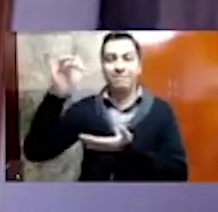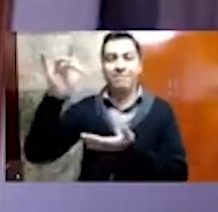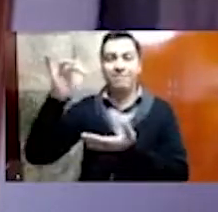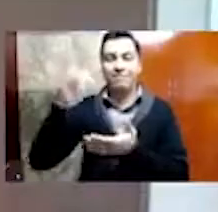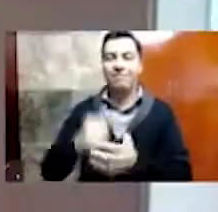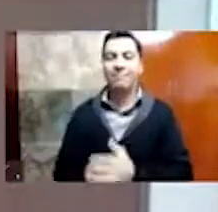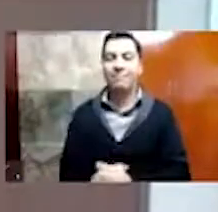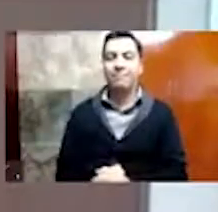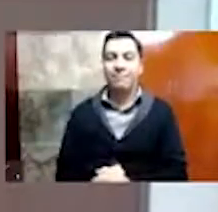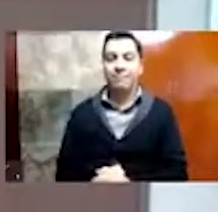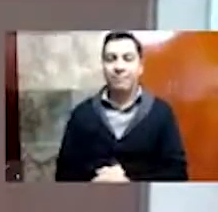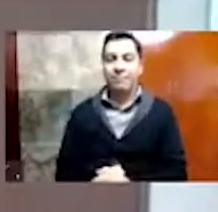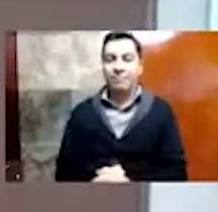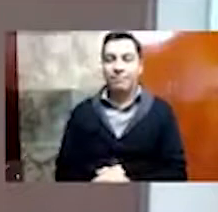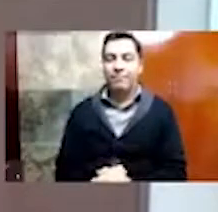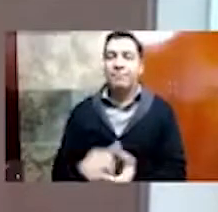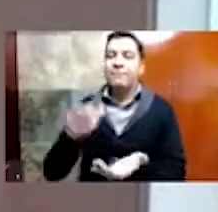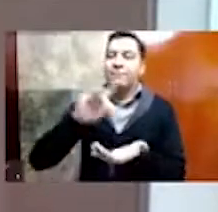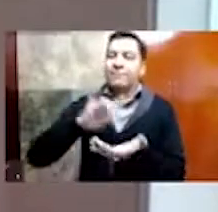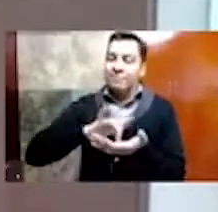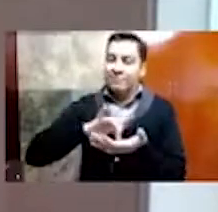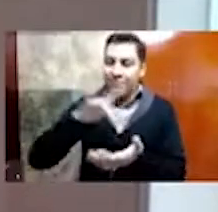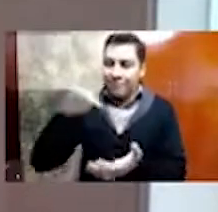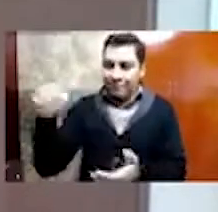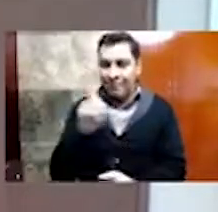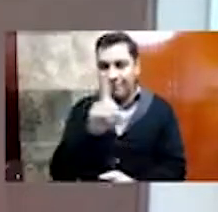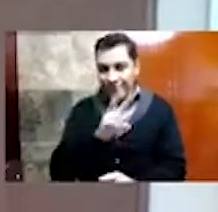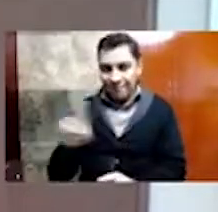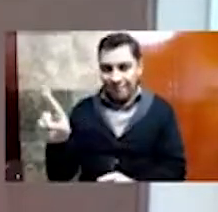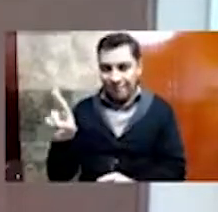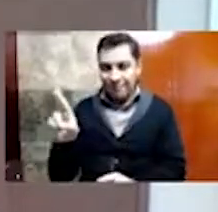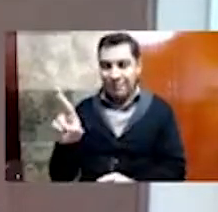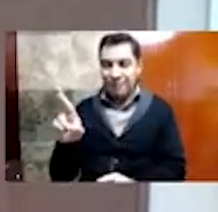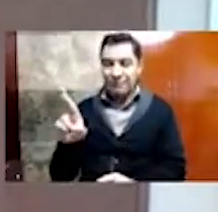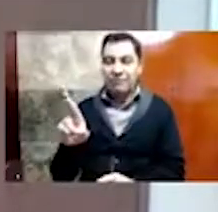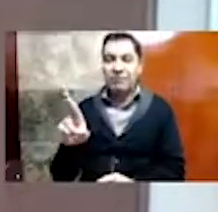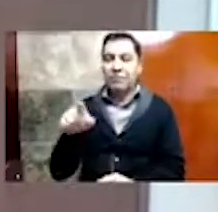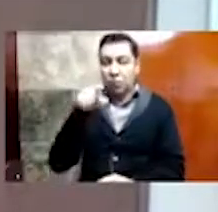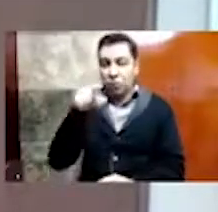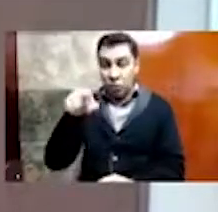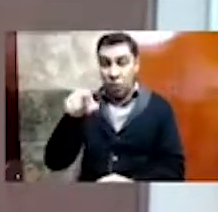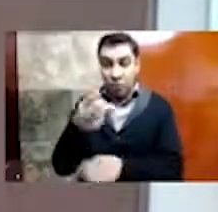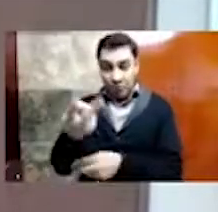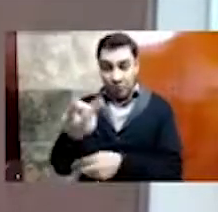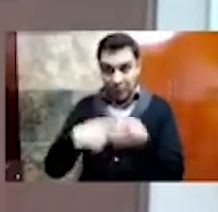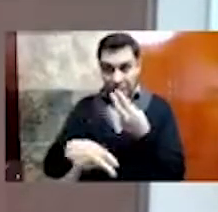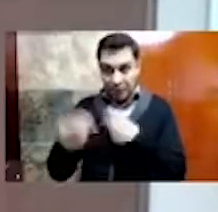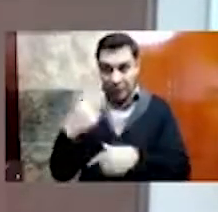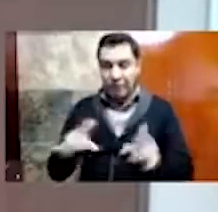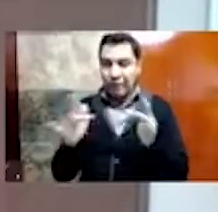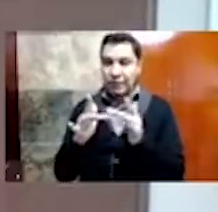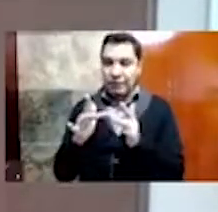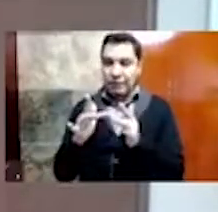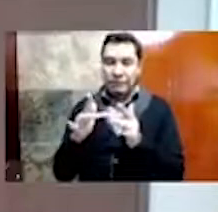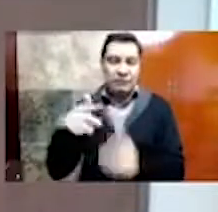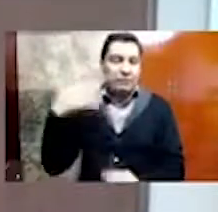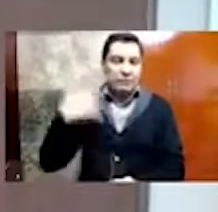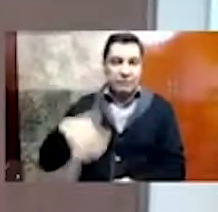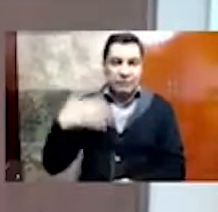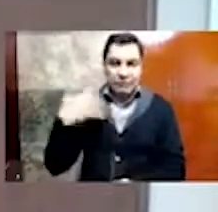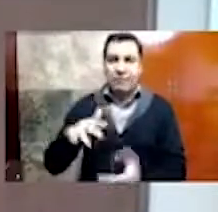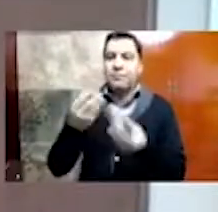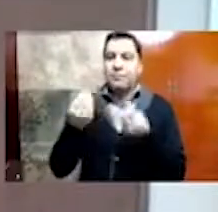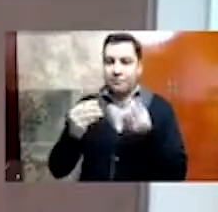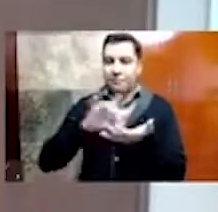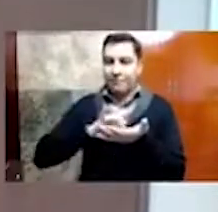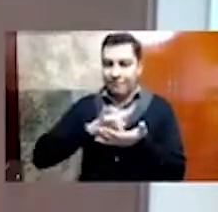Muchísimas gracias, doctora. Un privilegio que haya aceptado abrir este ciclo. Y bueno, como bien dice, ha